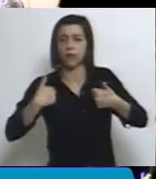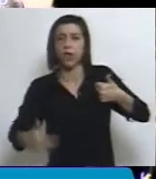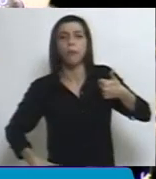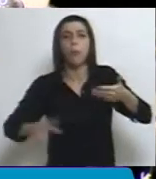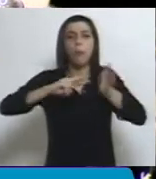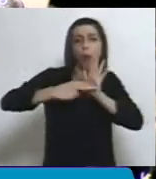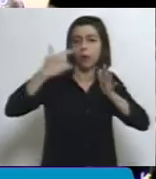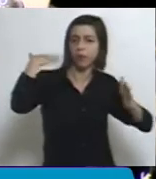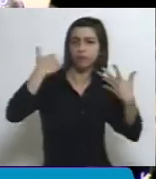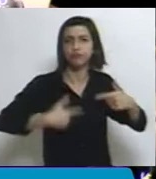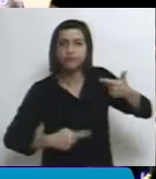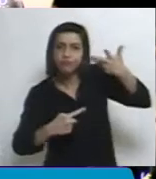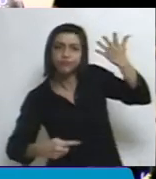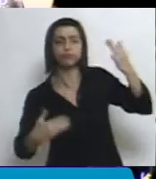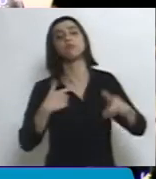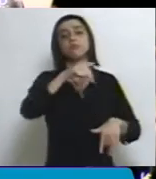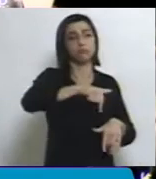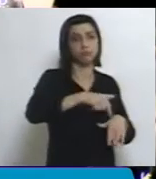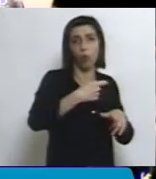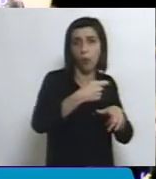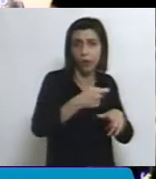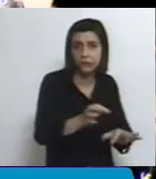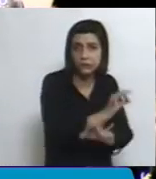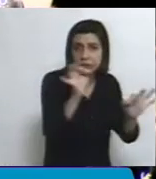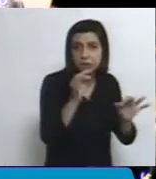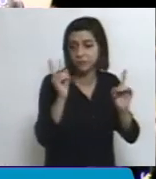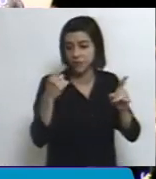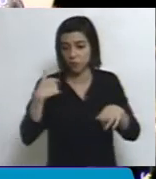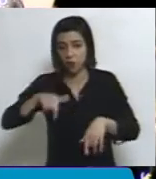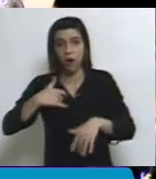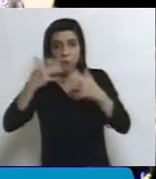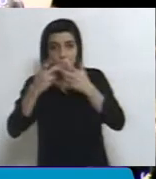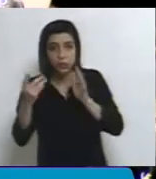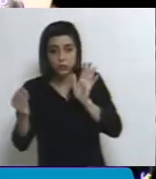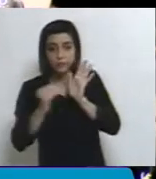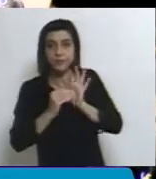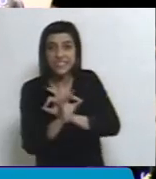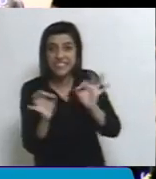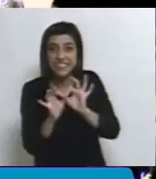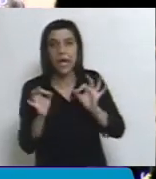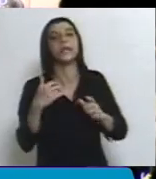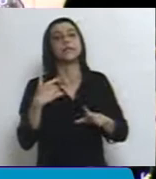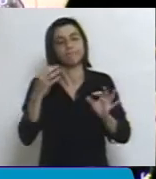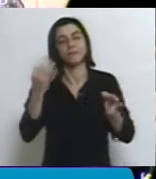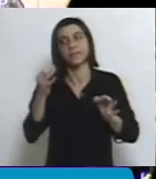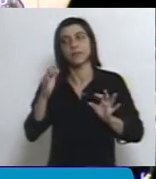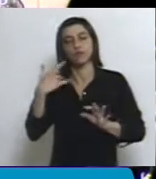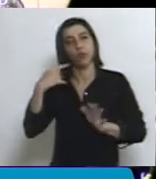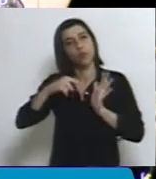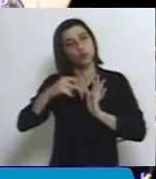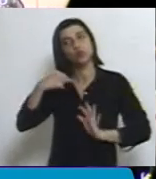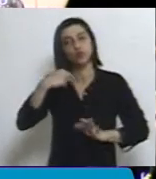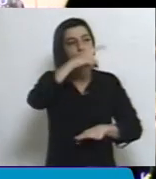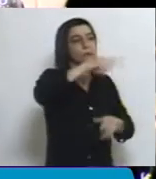reciben un haber de retiro y tampoco están en este régimen seguramente luego lo vamos a discutir con el